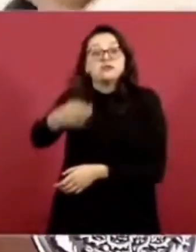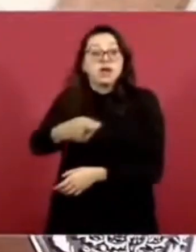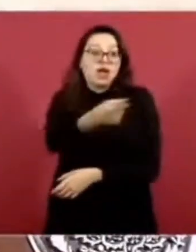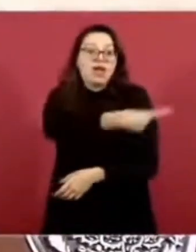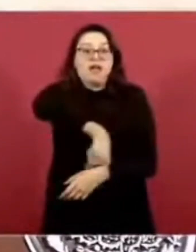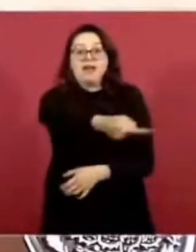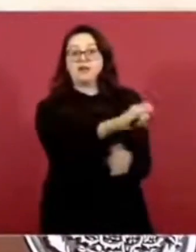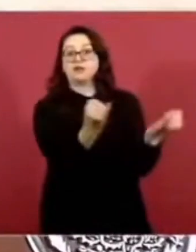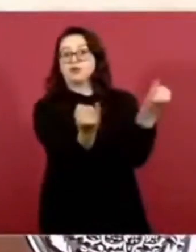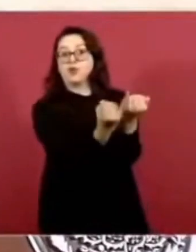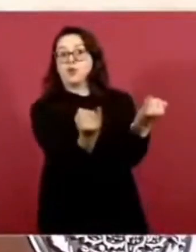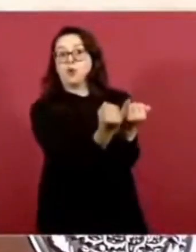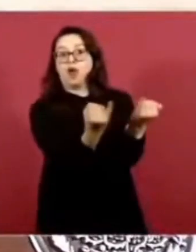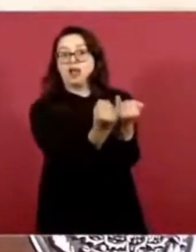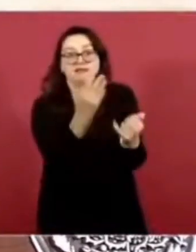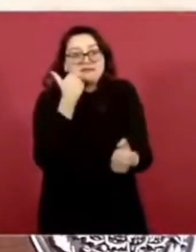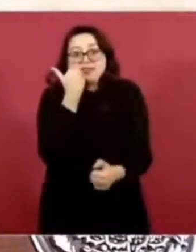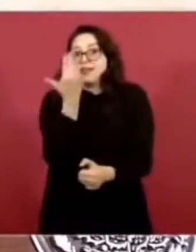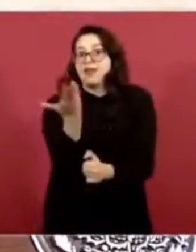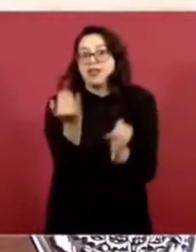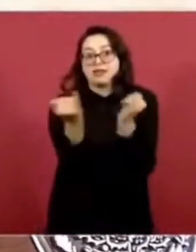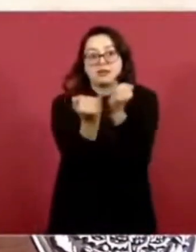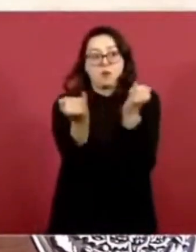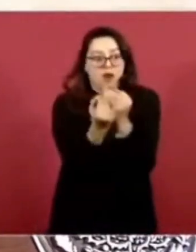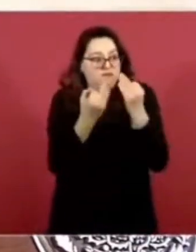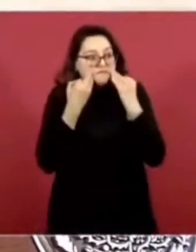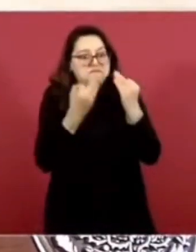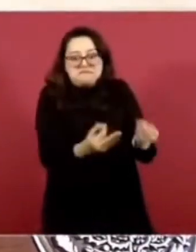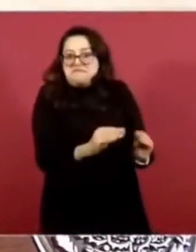etcétera, etcétera. Entonces, es muy claro.